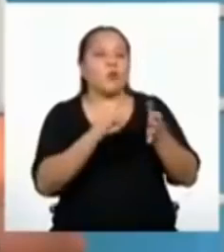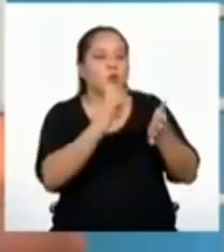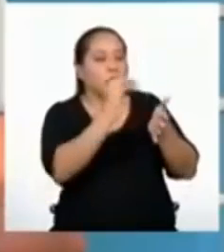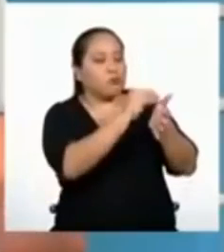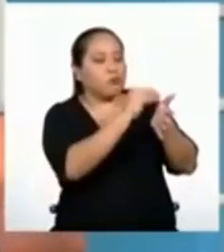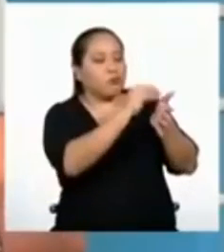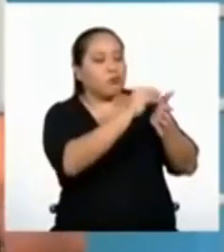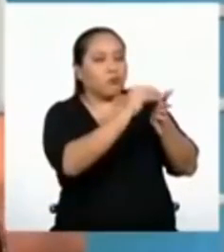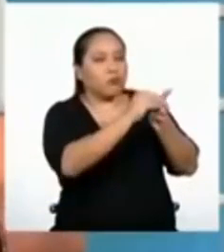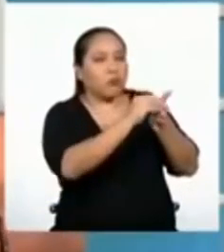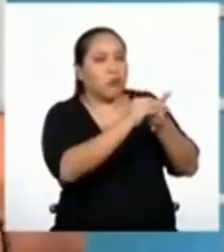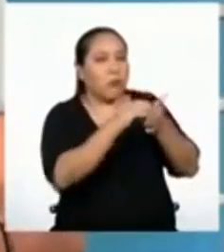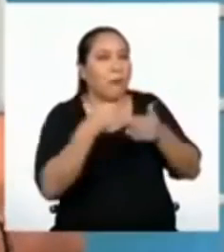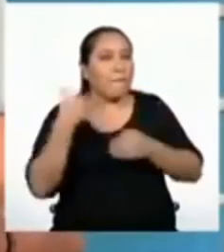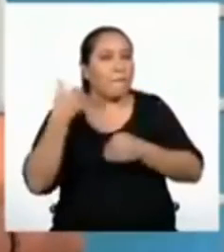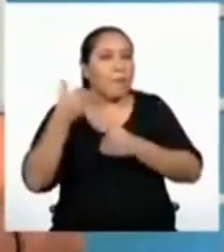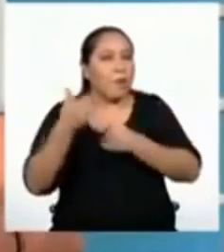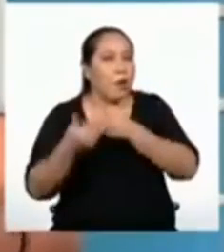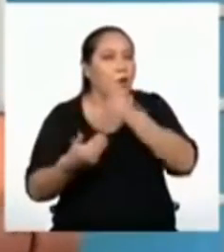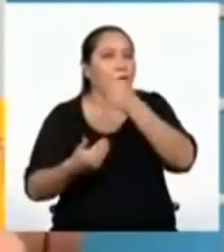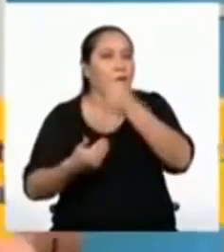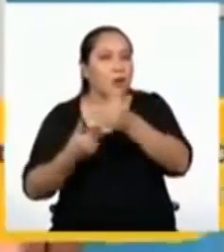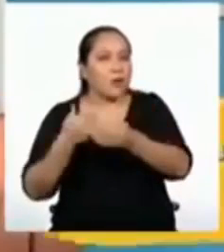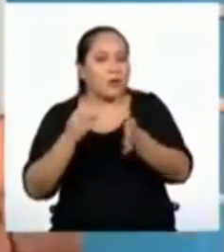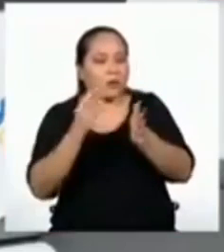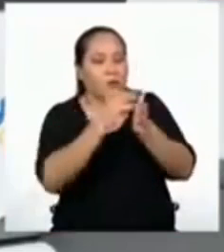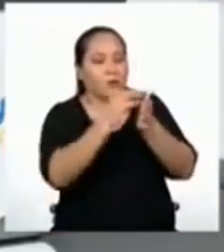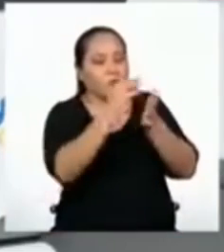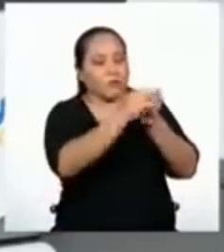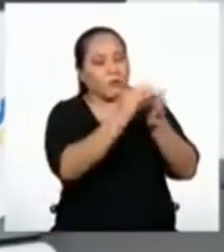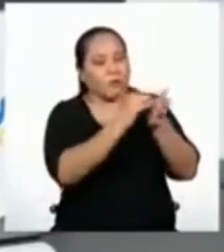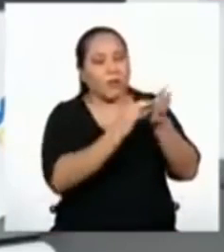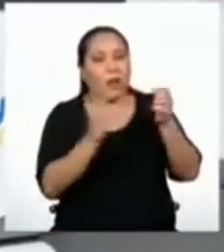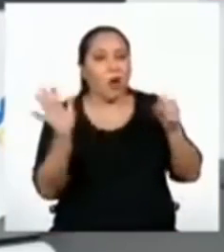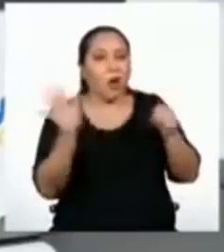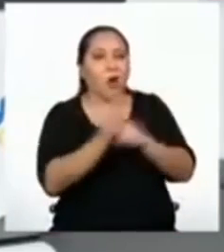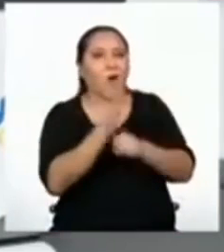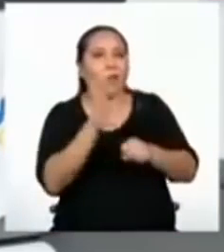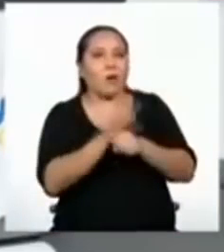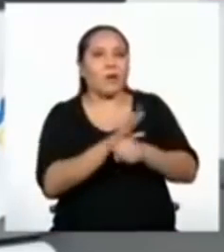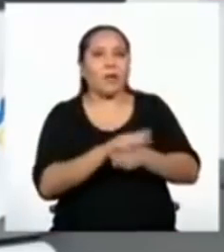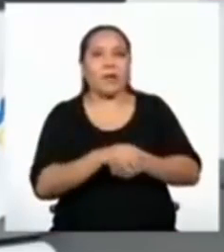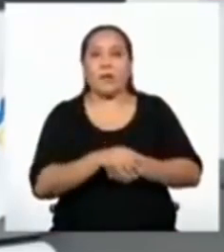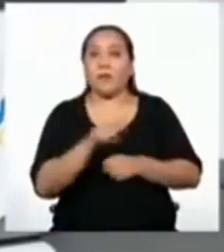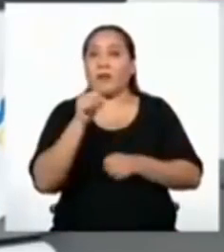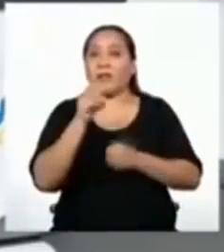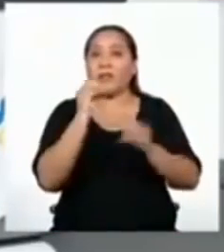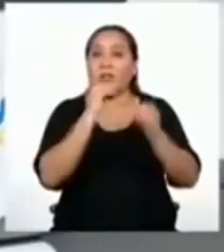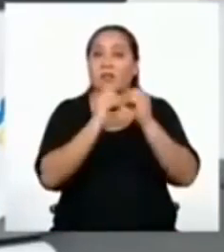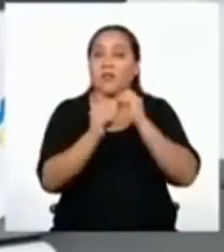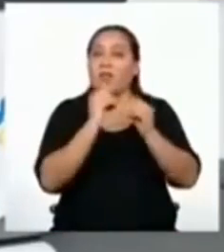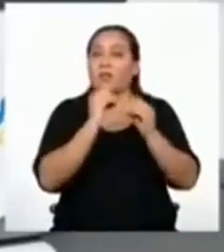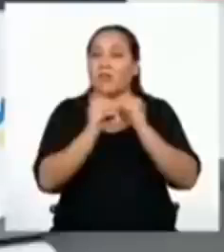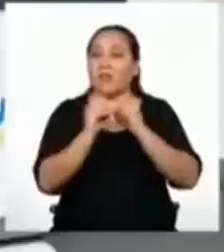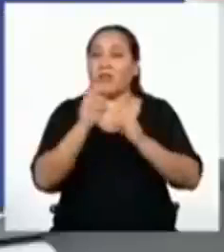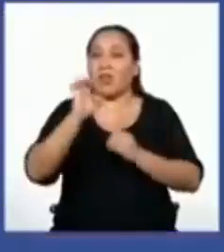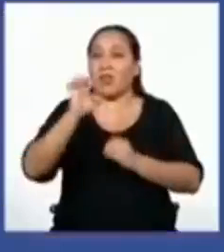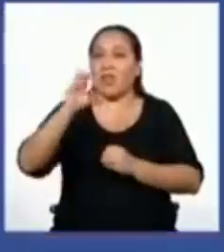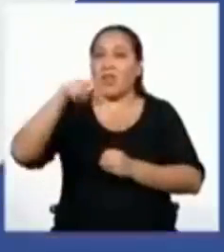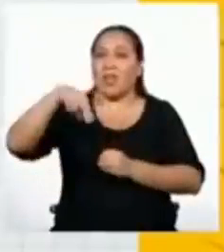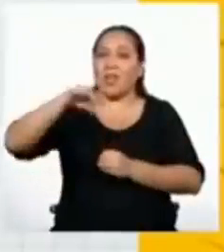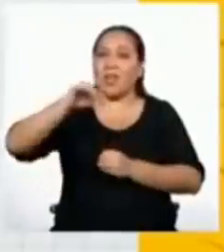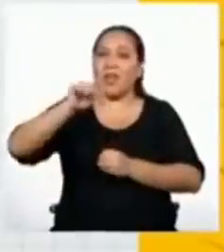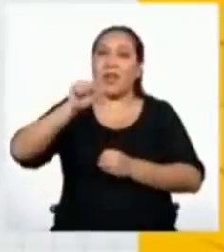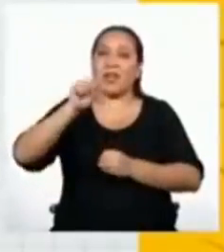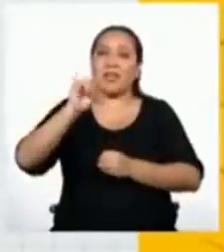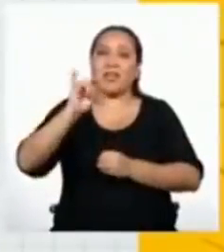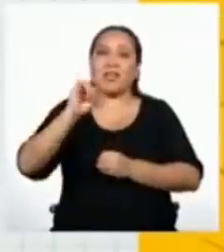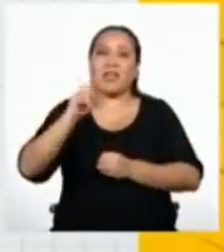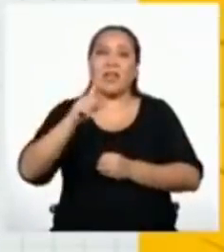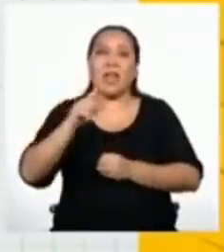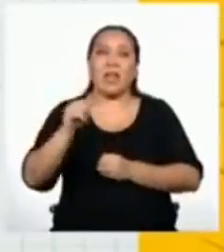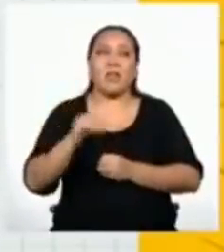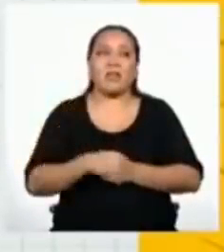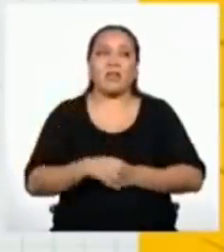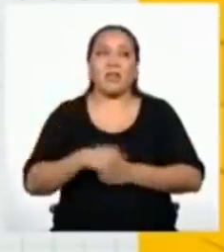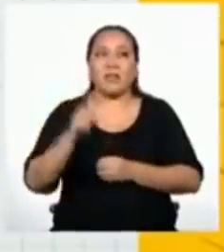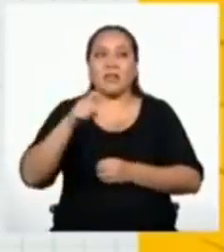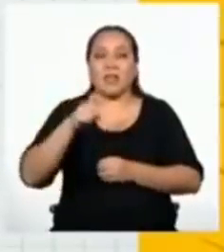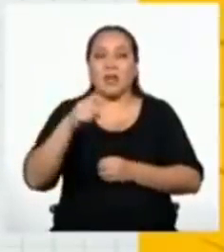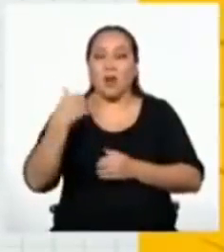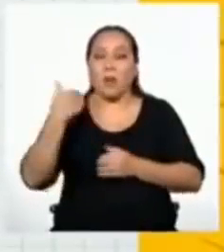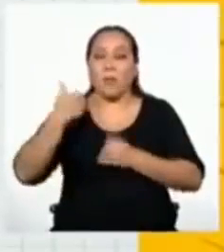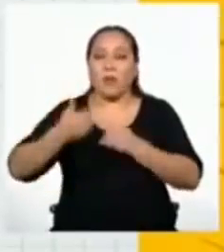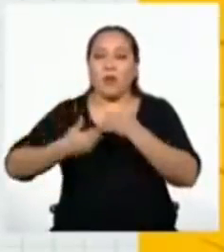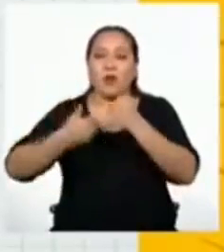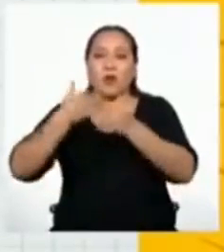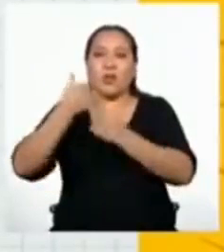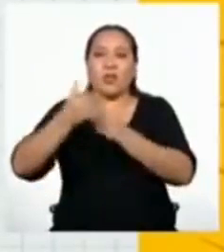de forma progresiva para cubrir las casillas del tablero. Para dar solución al juego de encasillados, lo que tenemos que formar es